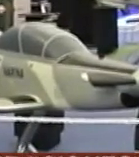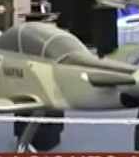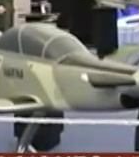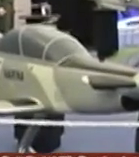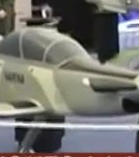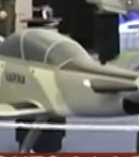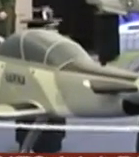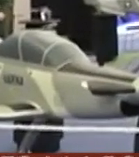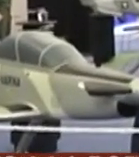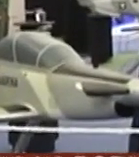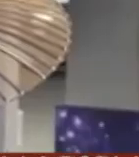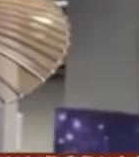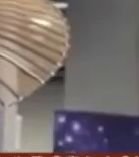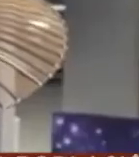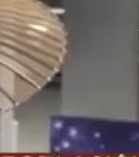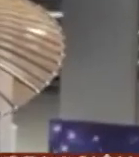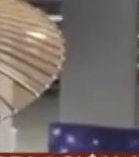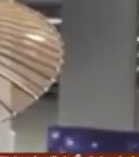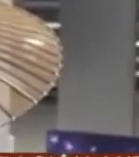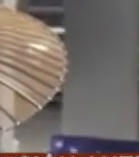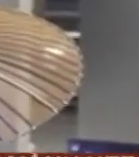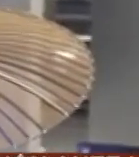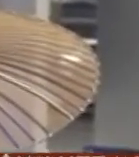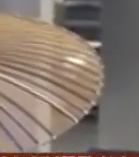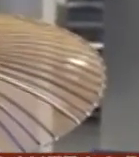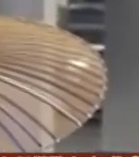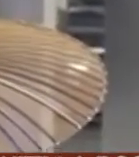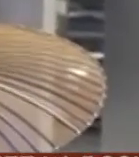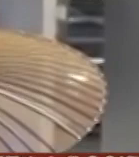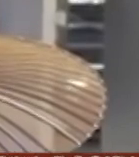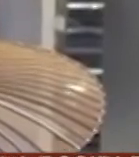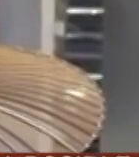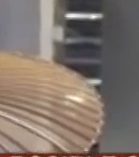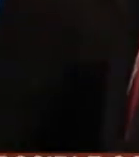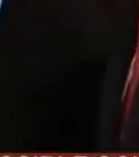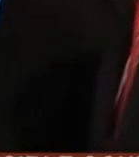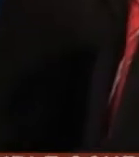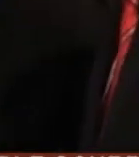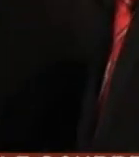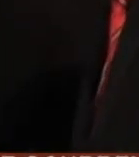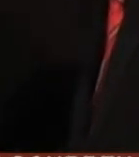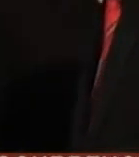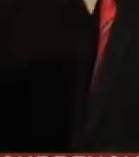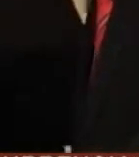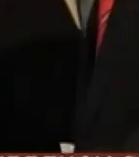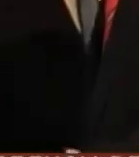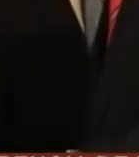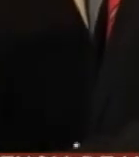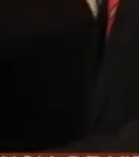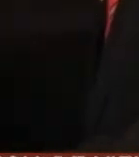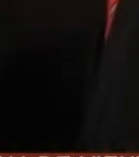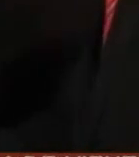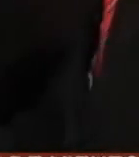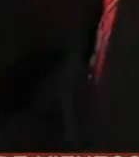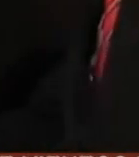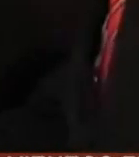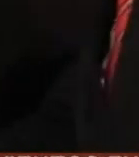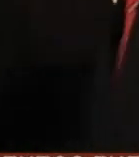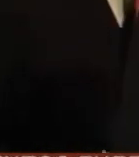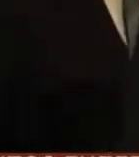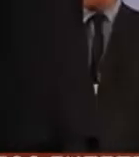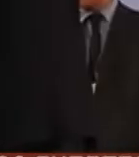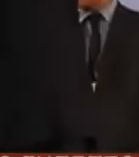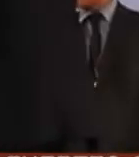en el pues este Congreso el DIAG 2016 logró reunir a más de 5 mil personas cada evento